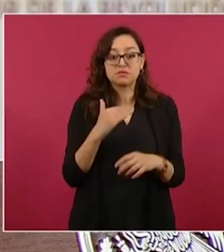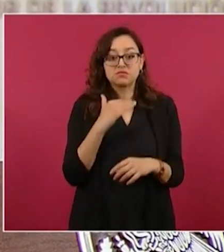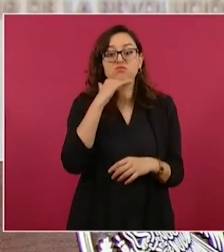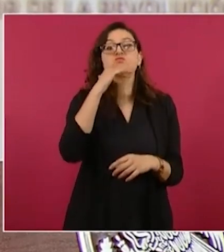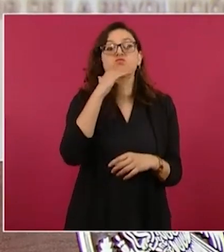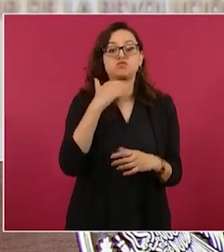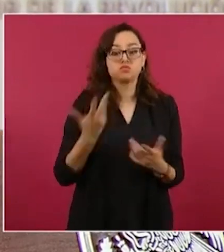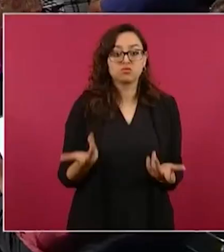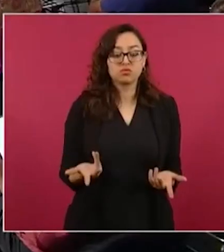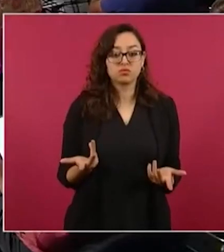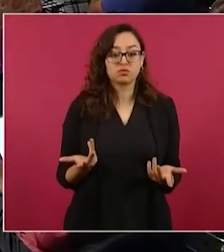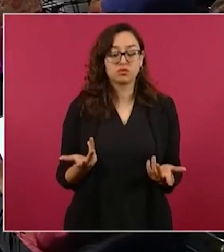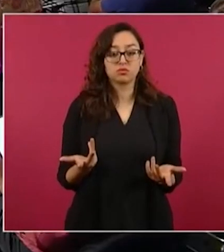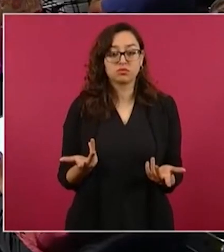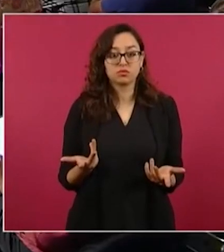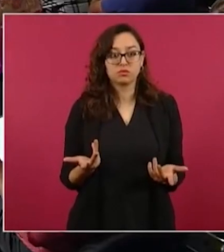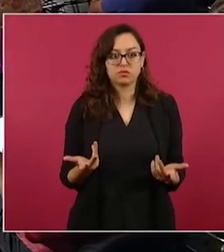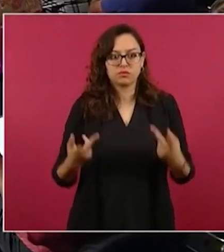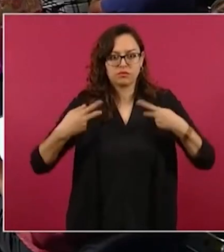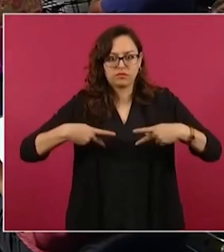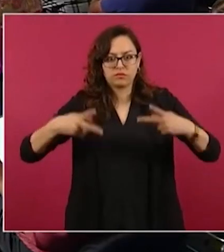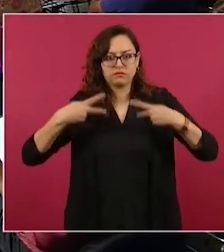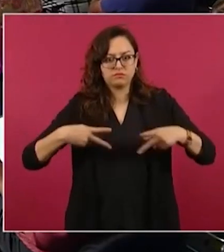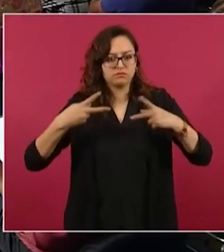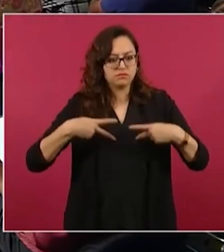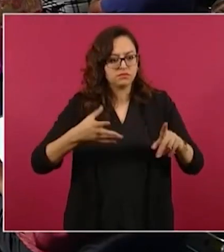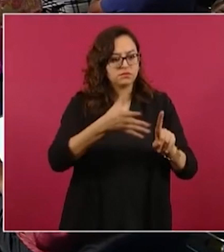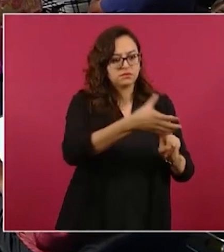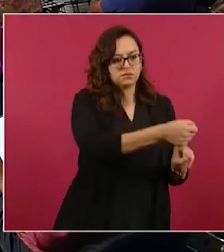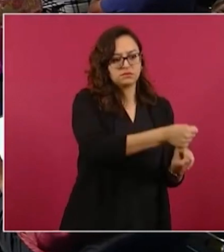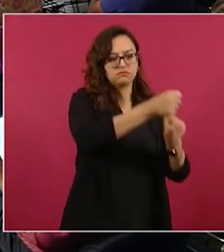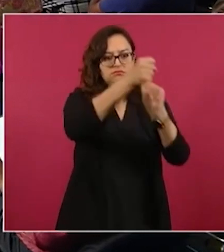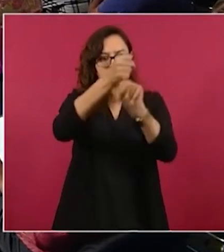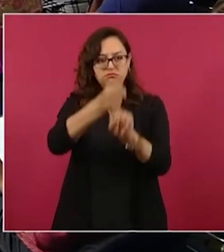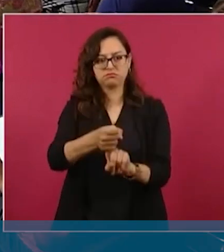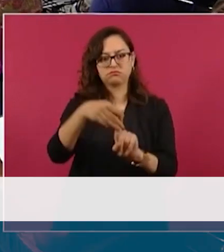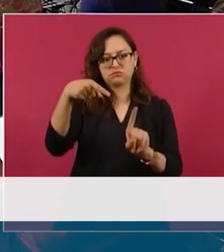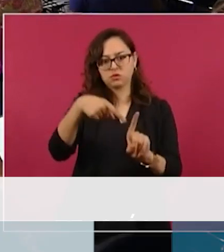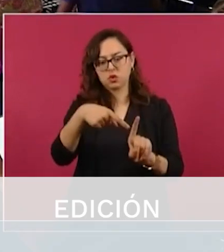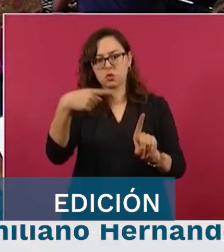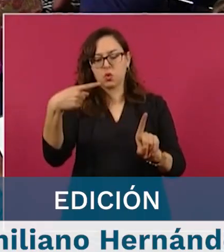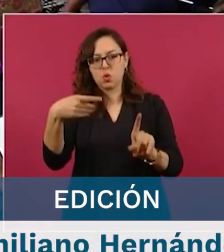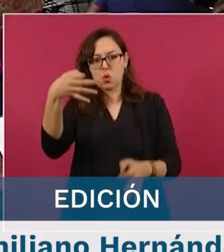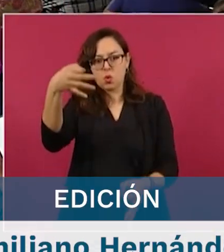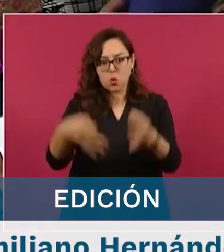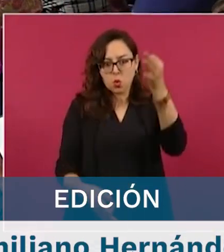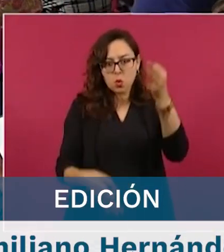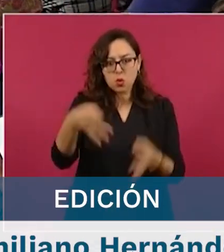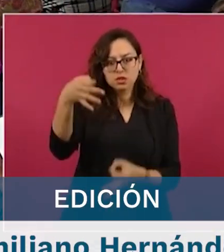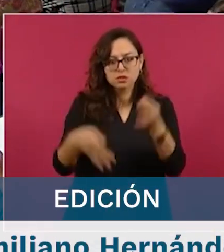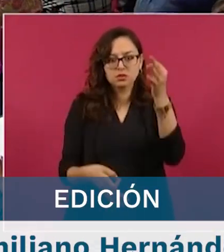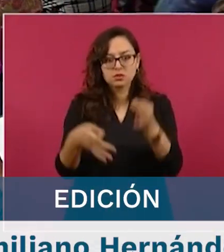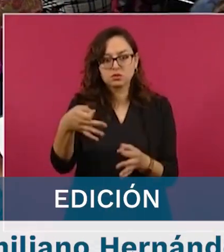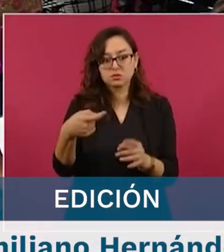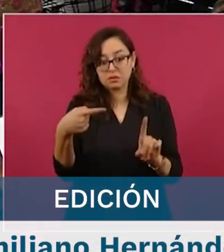Si alguien está siendo acusado injustamente,